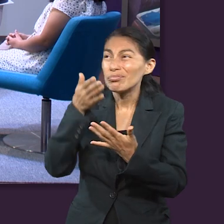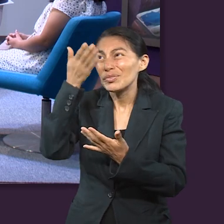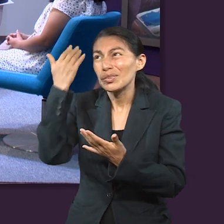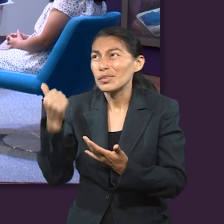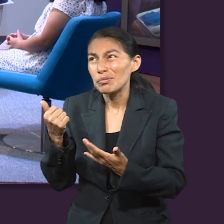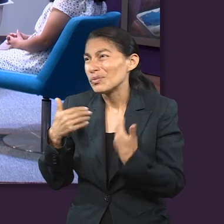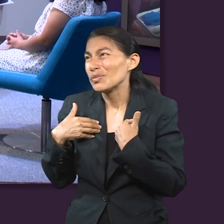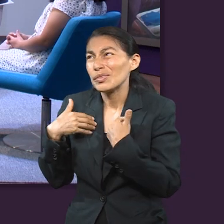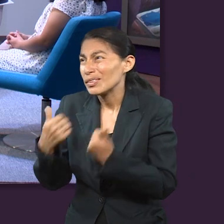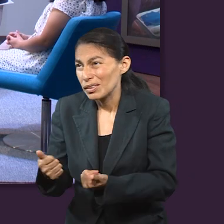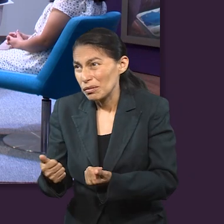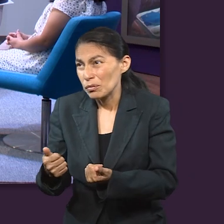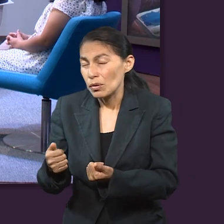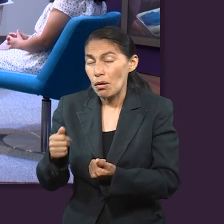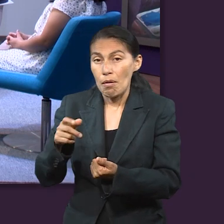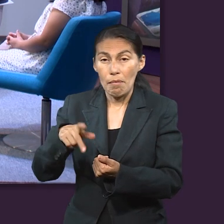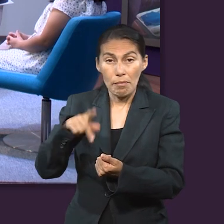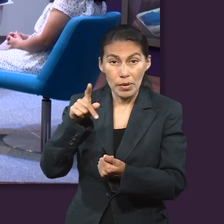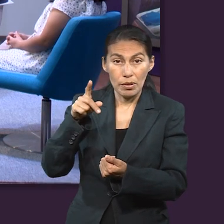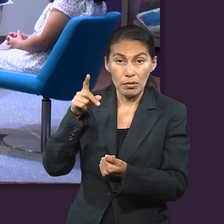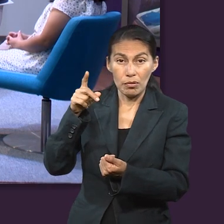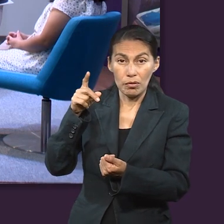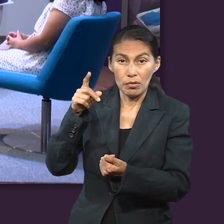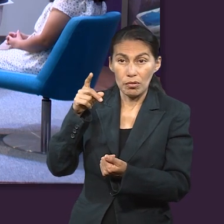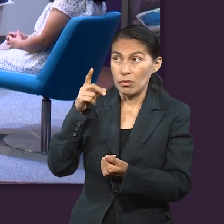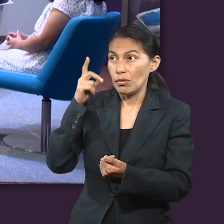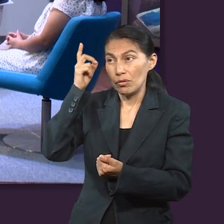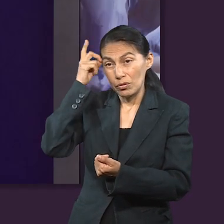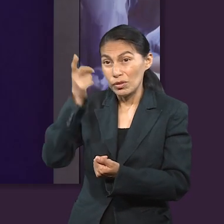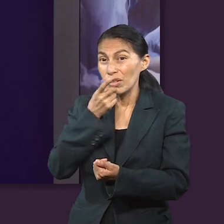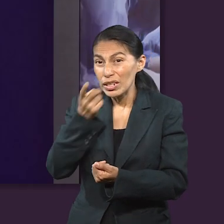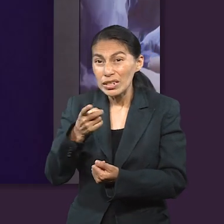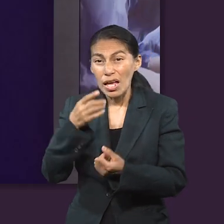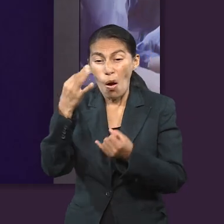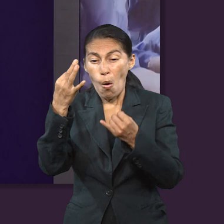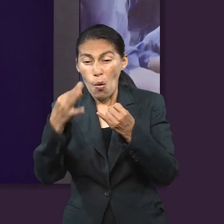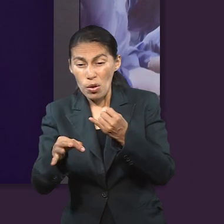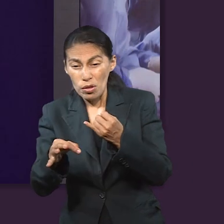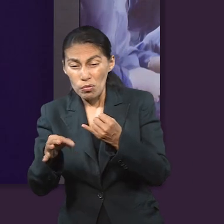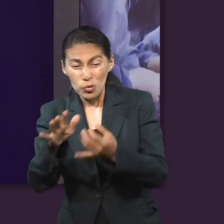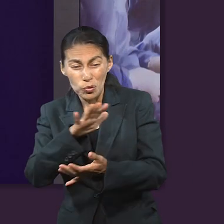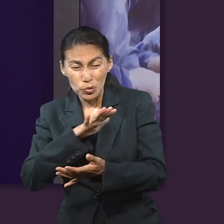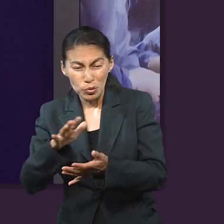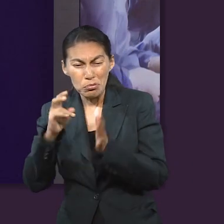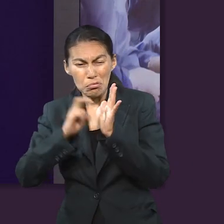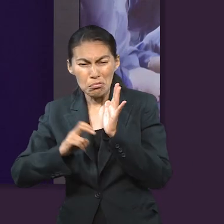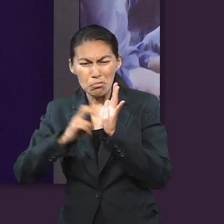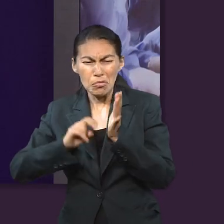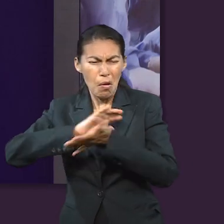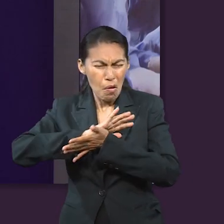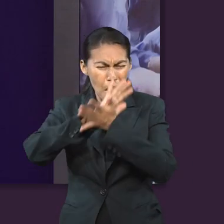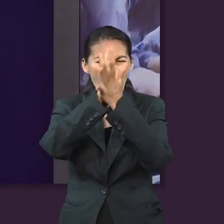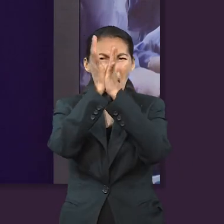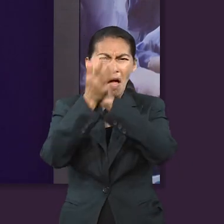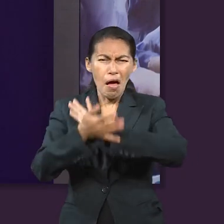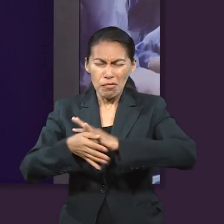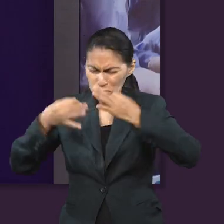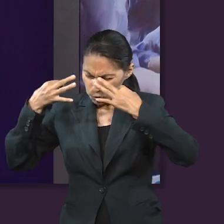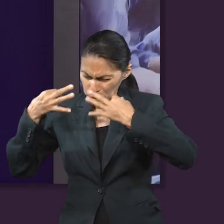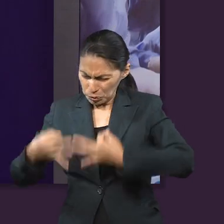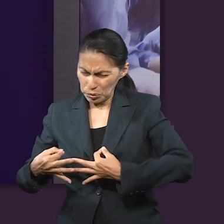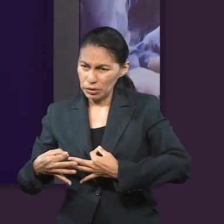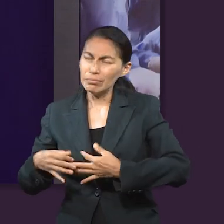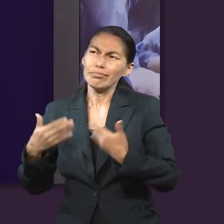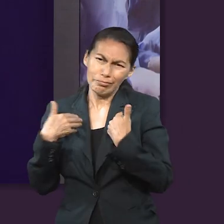confundidos y perdidos o cuestionando a Dios. Pero al final nos dice que es parte, ¿no? Y debemos asumir eso. Sí,